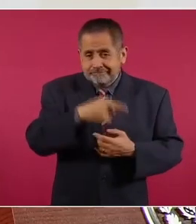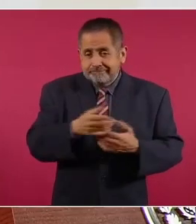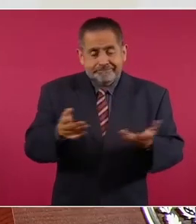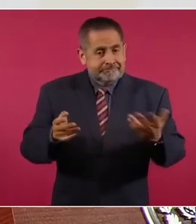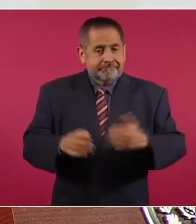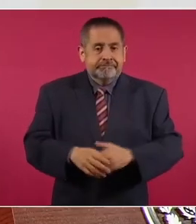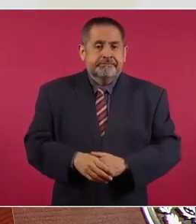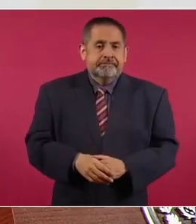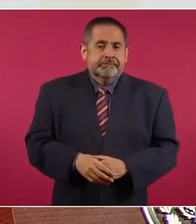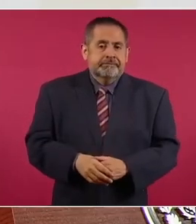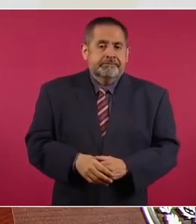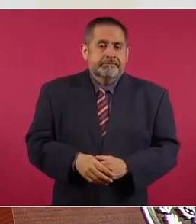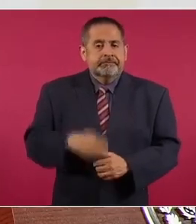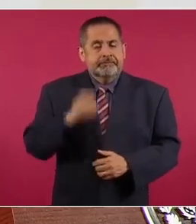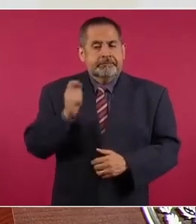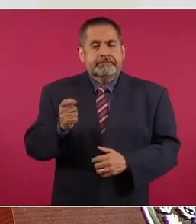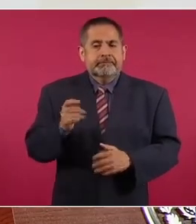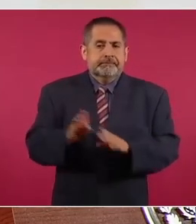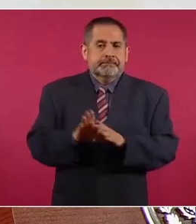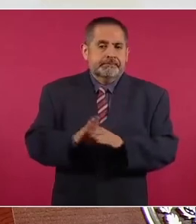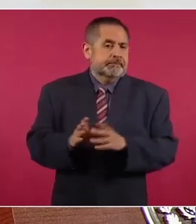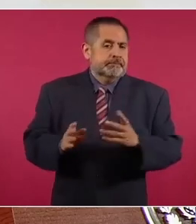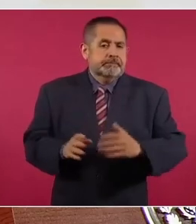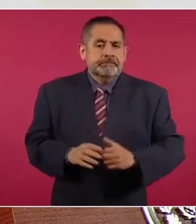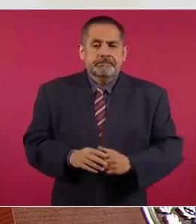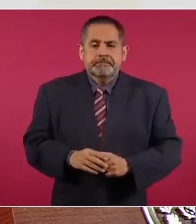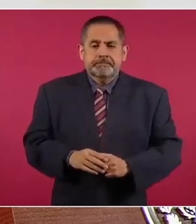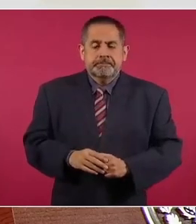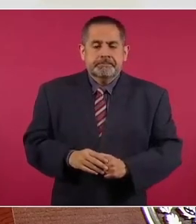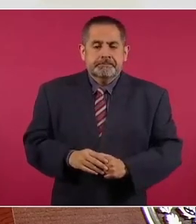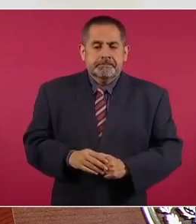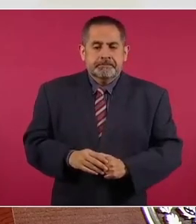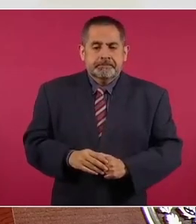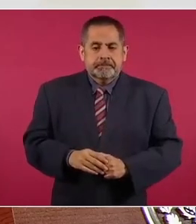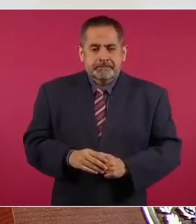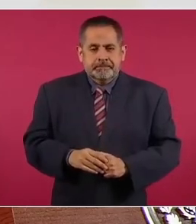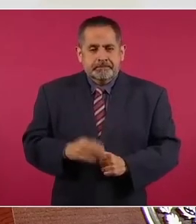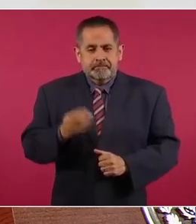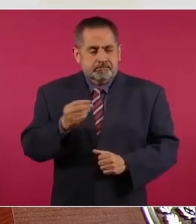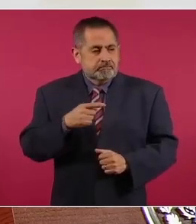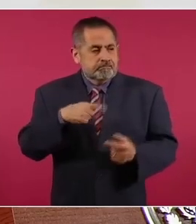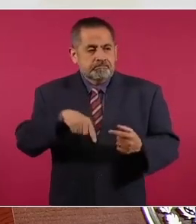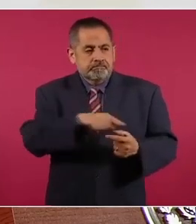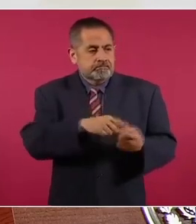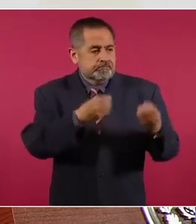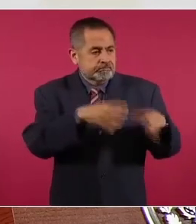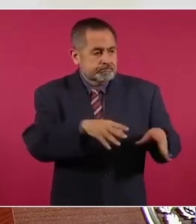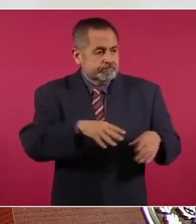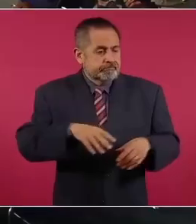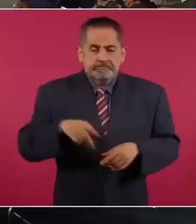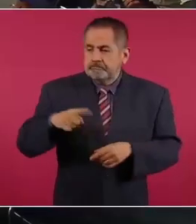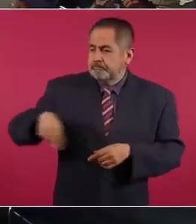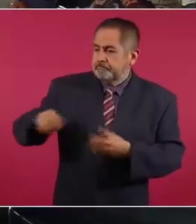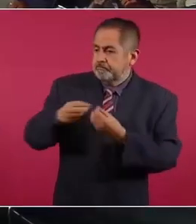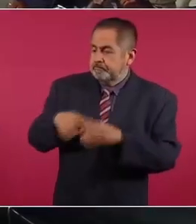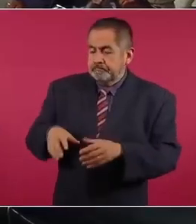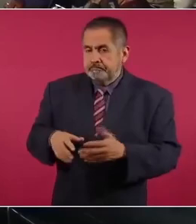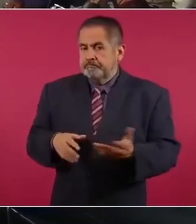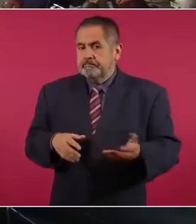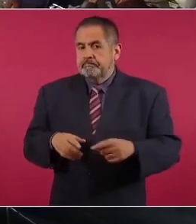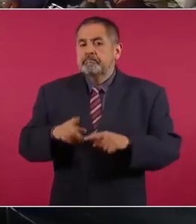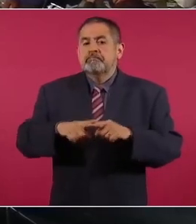Entonces, claro que son muchos los intereses, imagínense, quienes